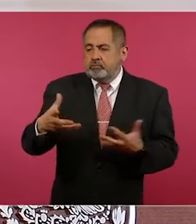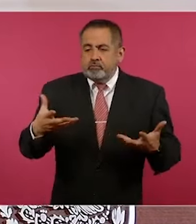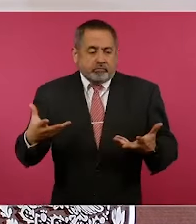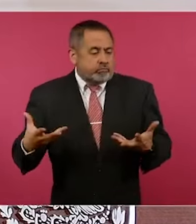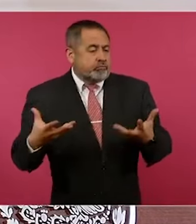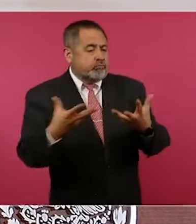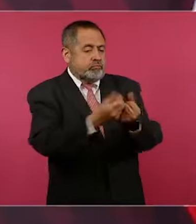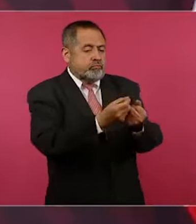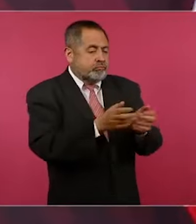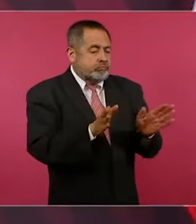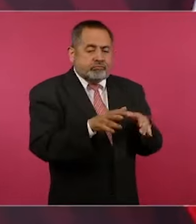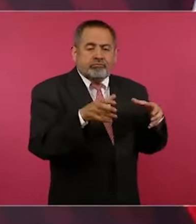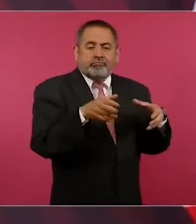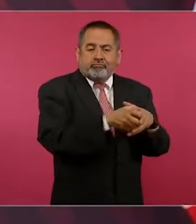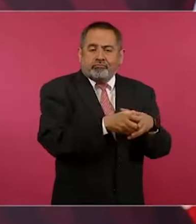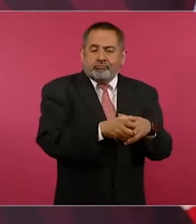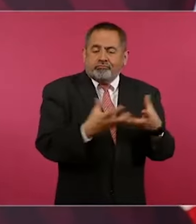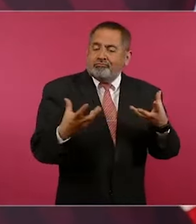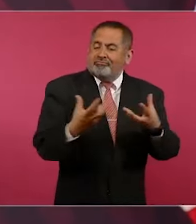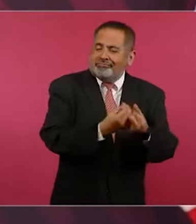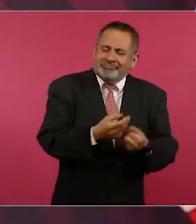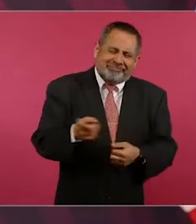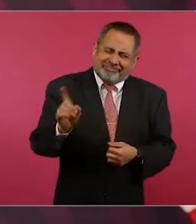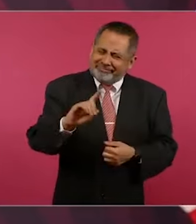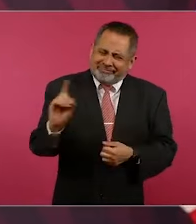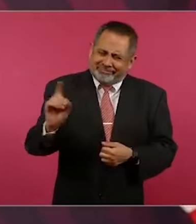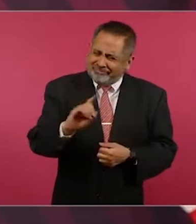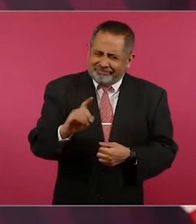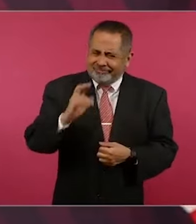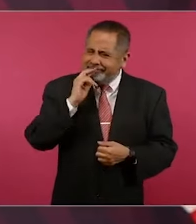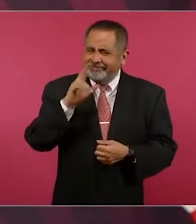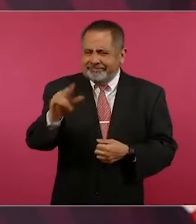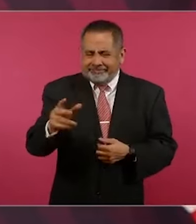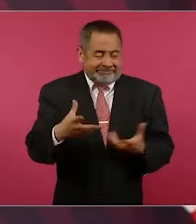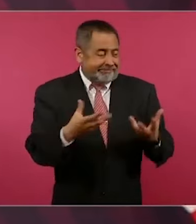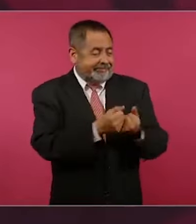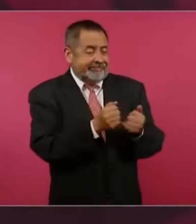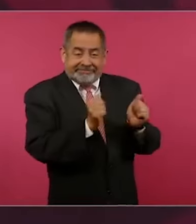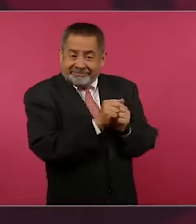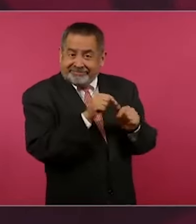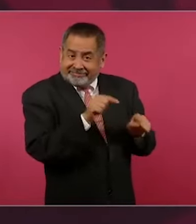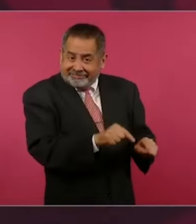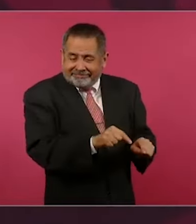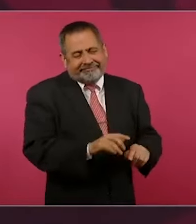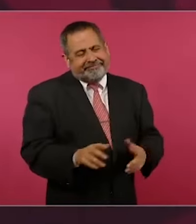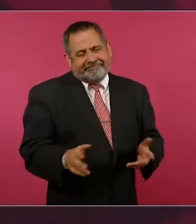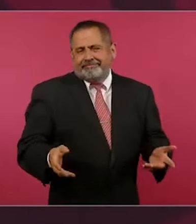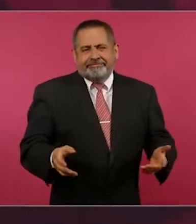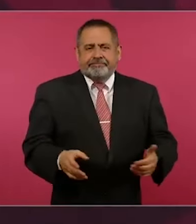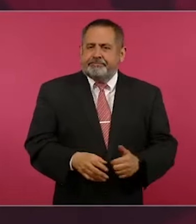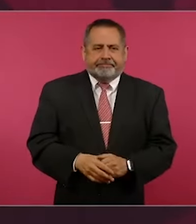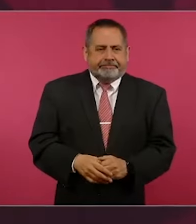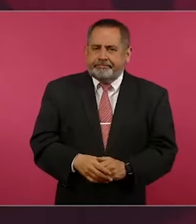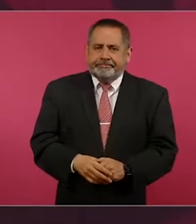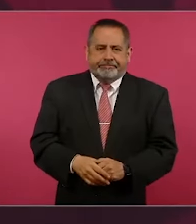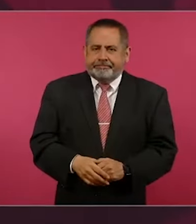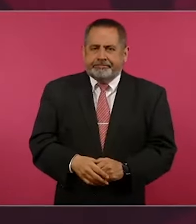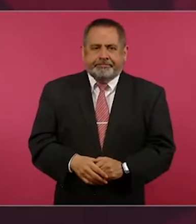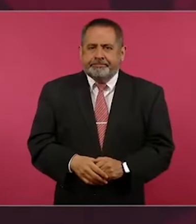movimiento conservador, porque